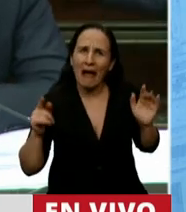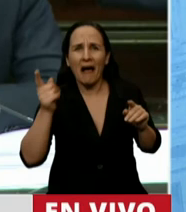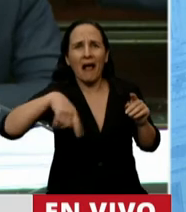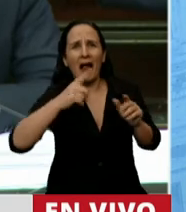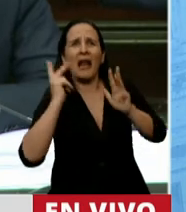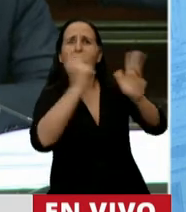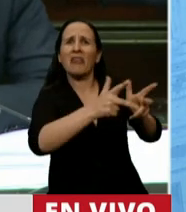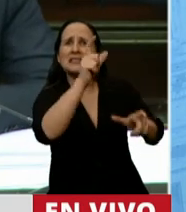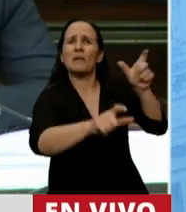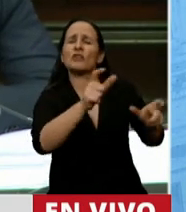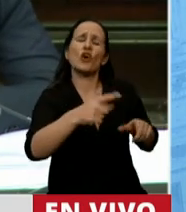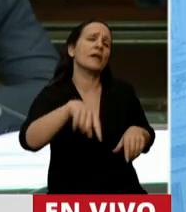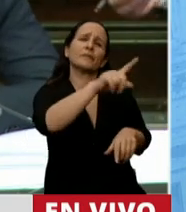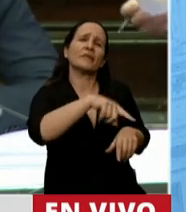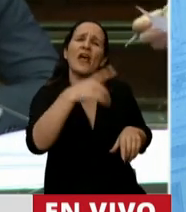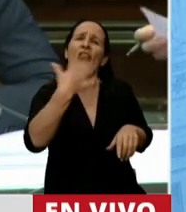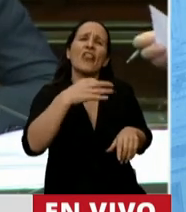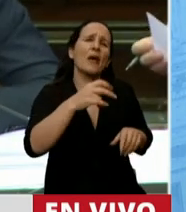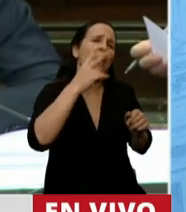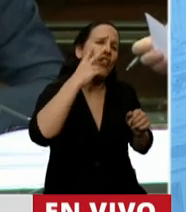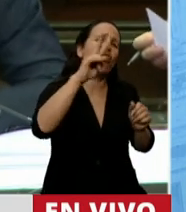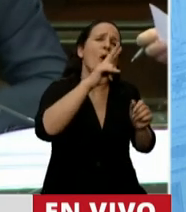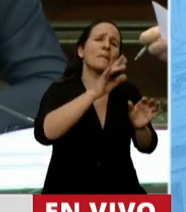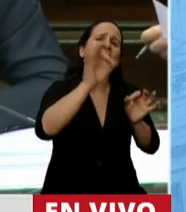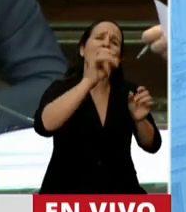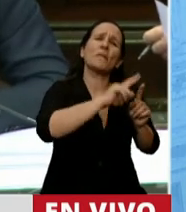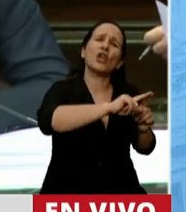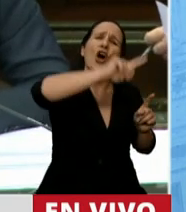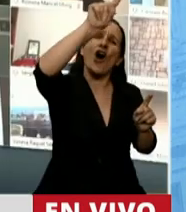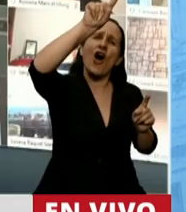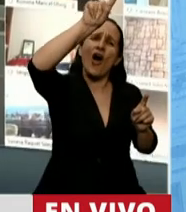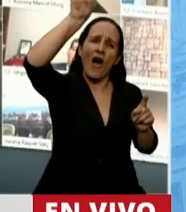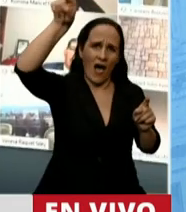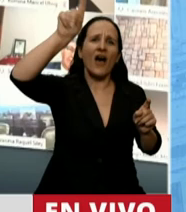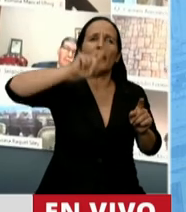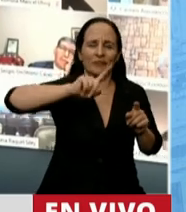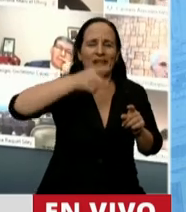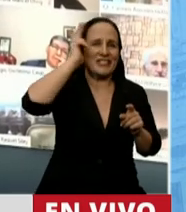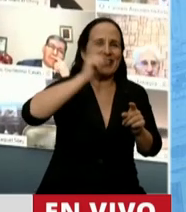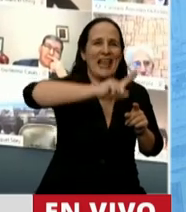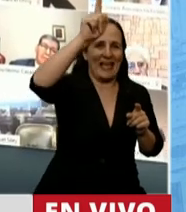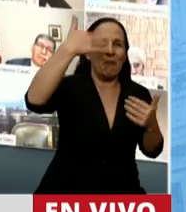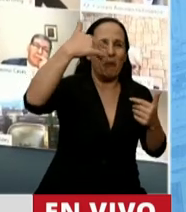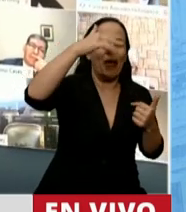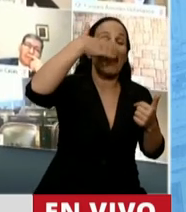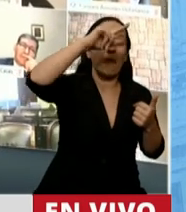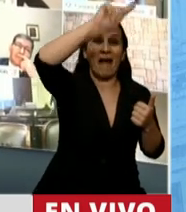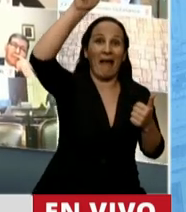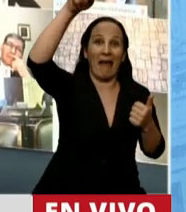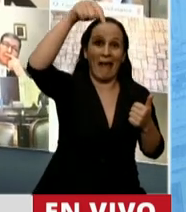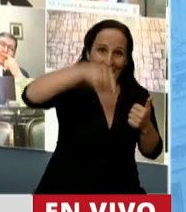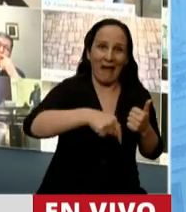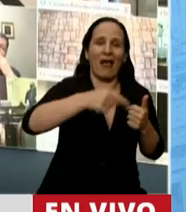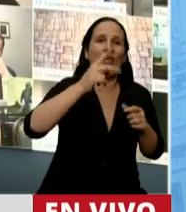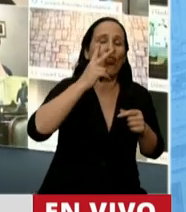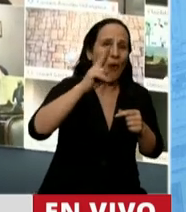esa gente que se tienen que hacer 2.000 kilómetros para arriba para pasar por un paso habilitado en el norte de Chile y después bajar 2.000